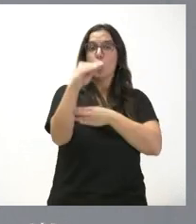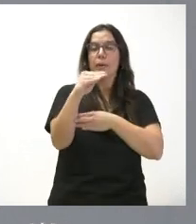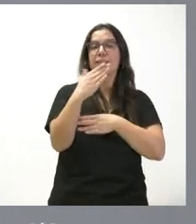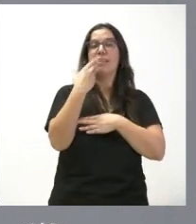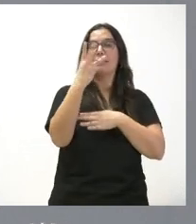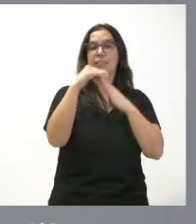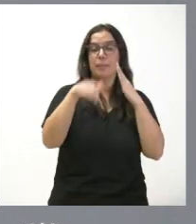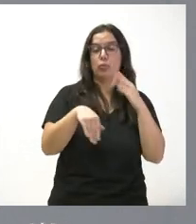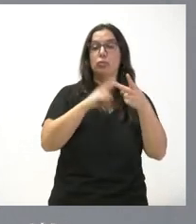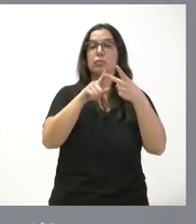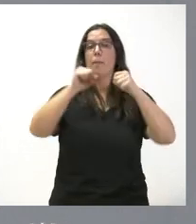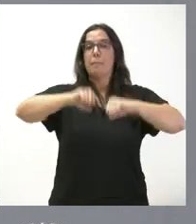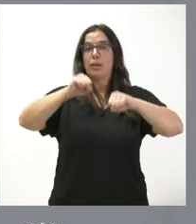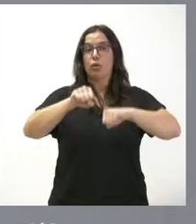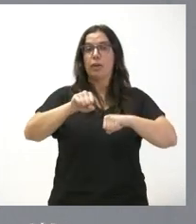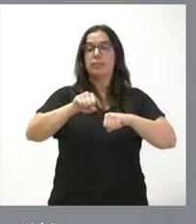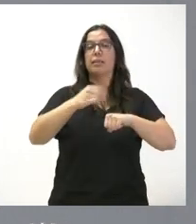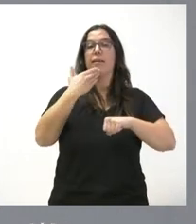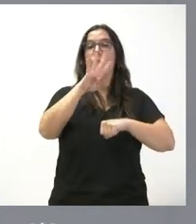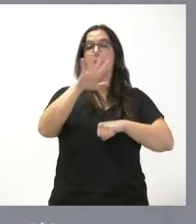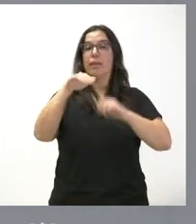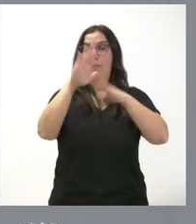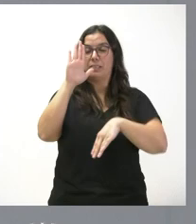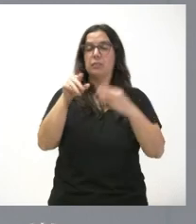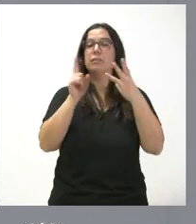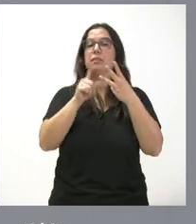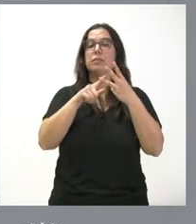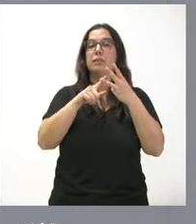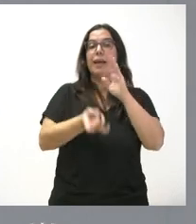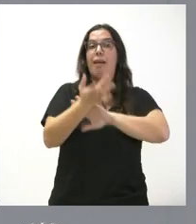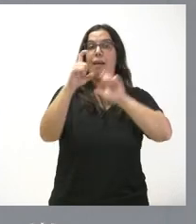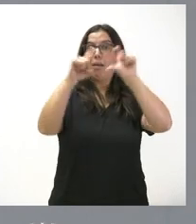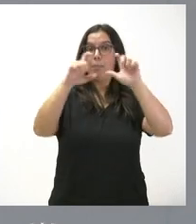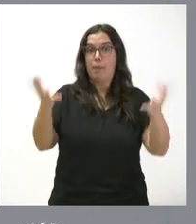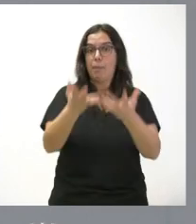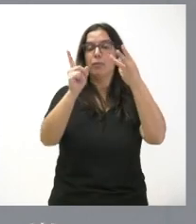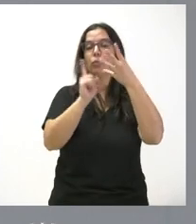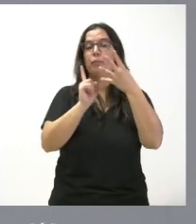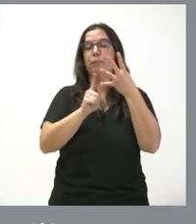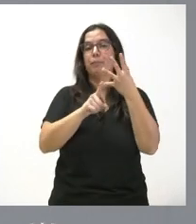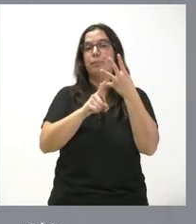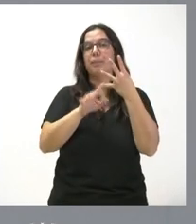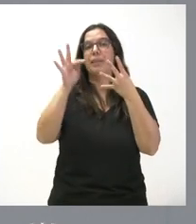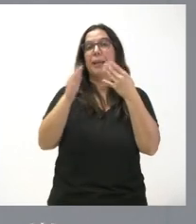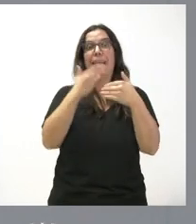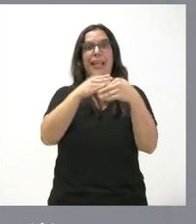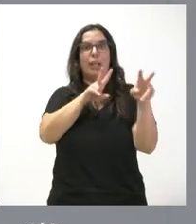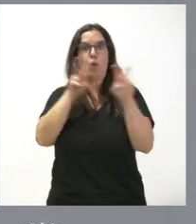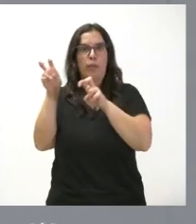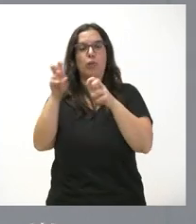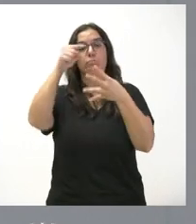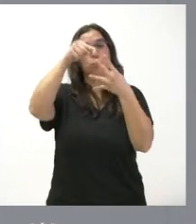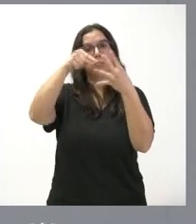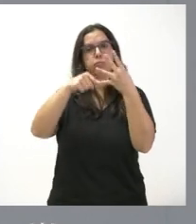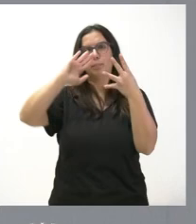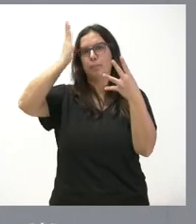30 años, los mayores de 45 años, el emprendimiento y la innovación son los elementos